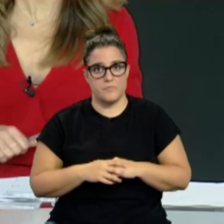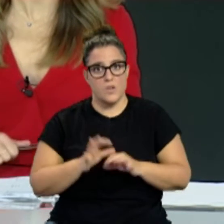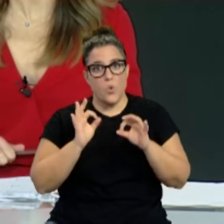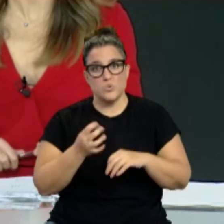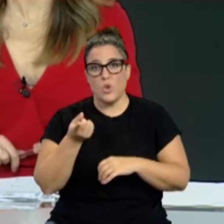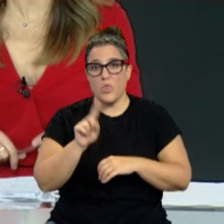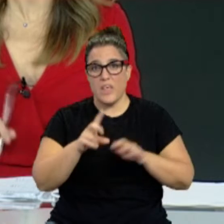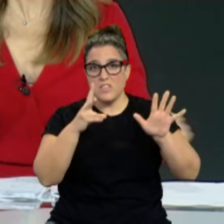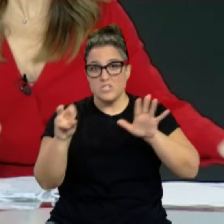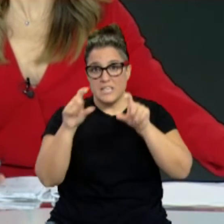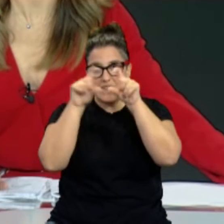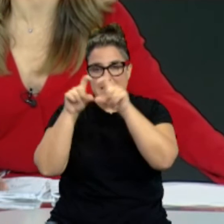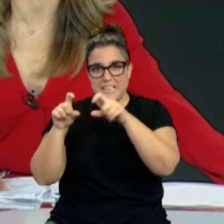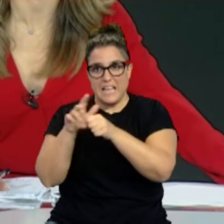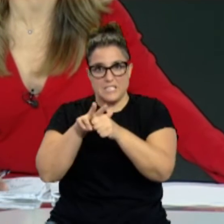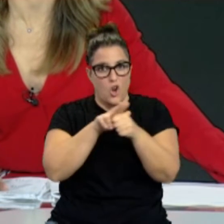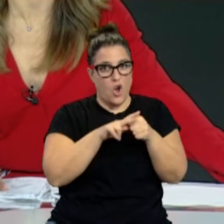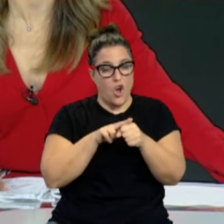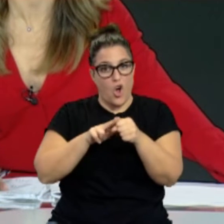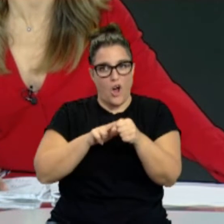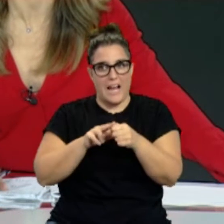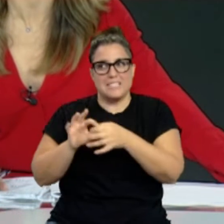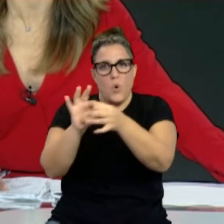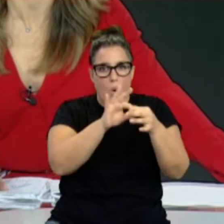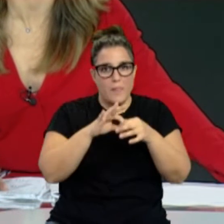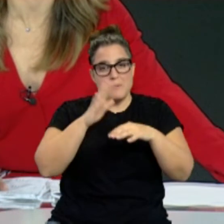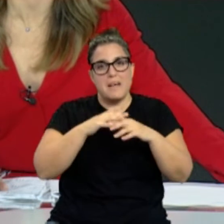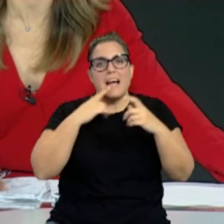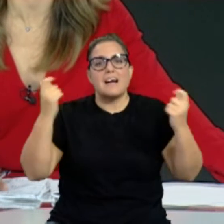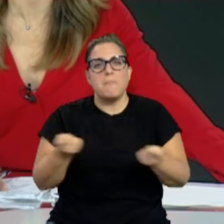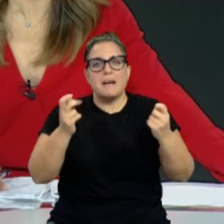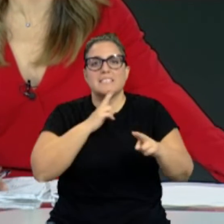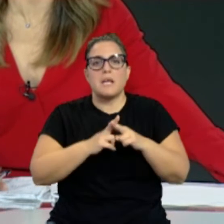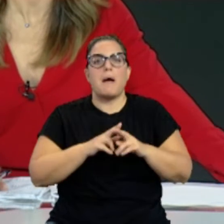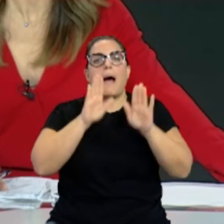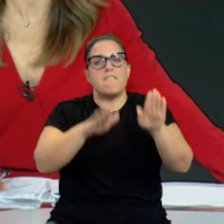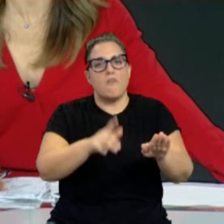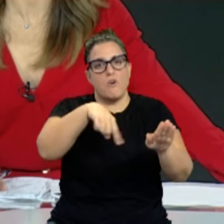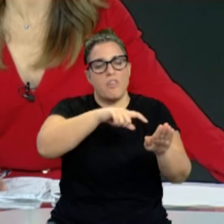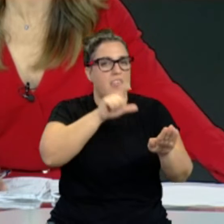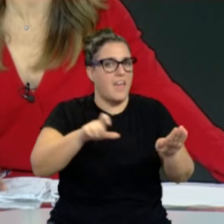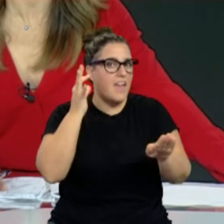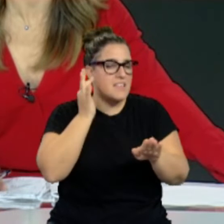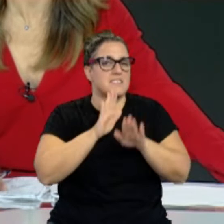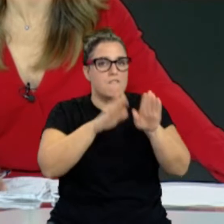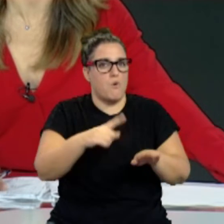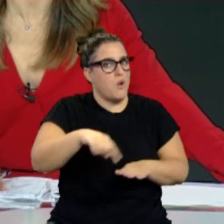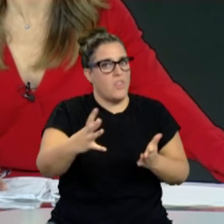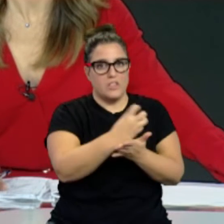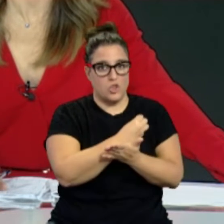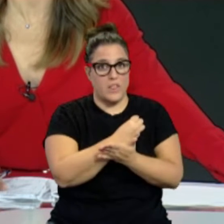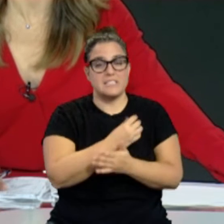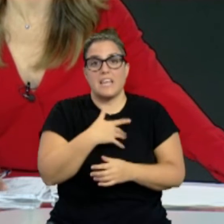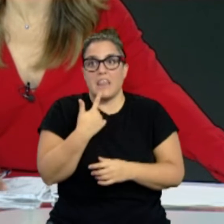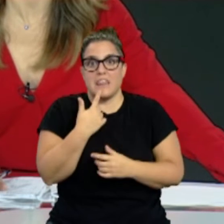170 entidades locales unen sus fuerzas para presentar la campaña. Por ellas, por todas. Los ayuntamientos navarros se vuelcan para visibilizar una realidad